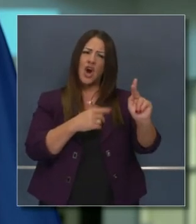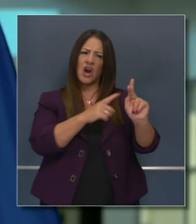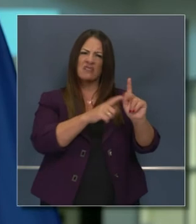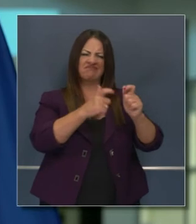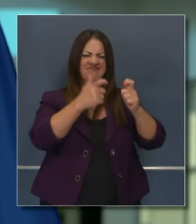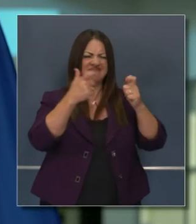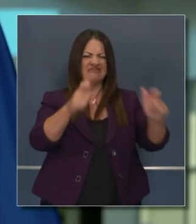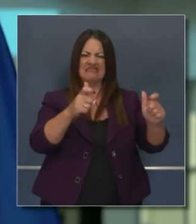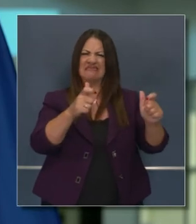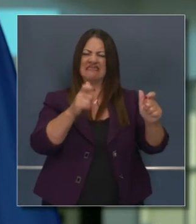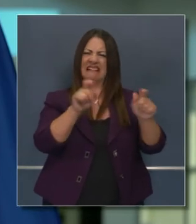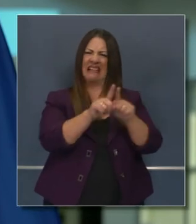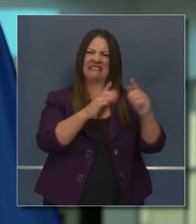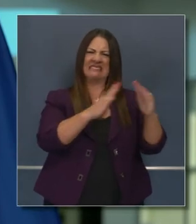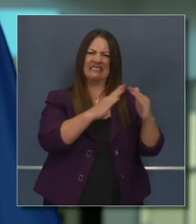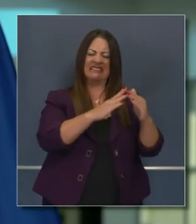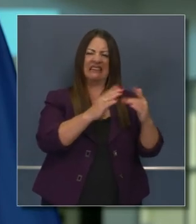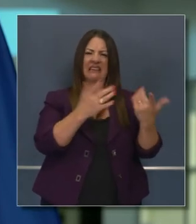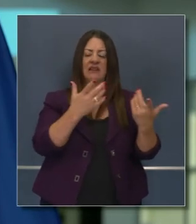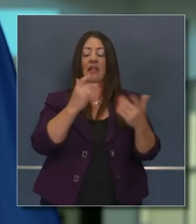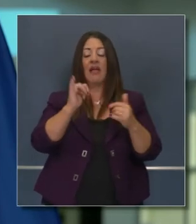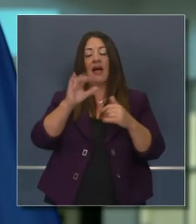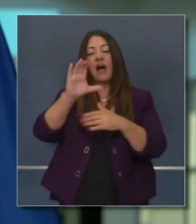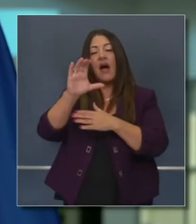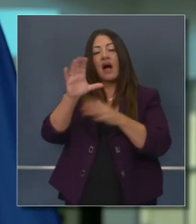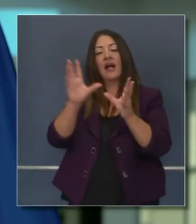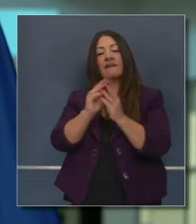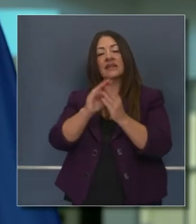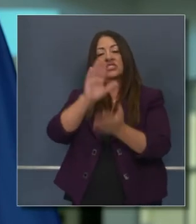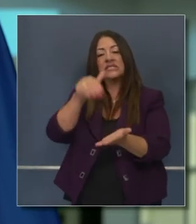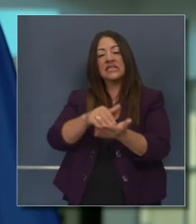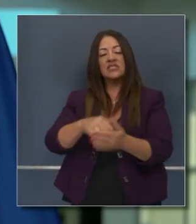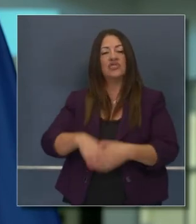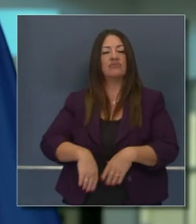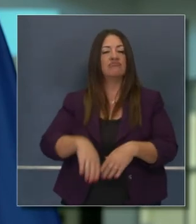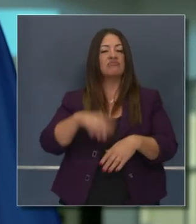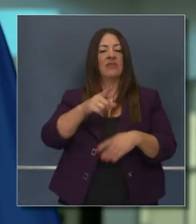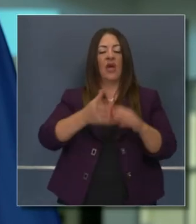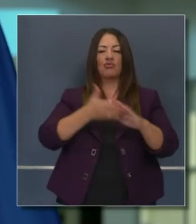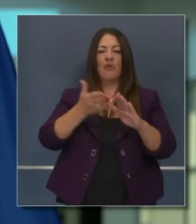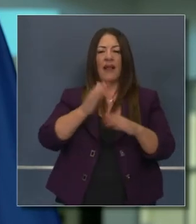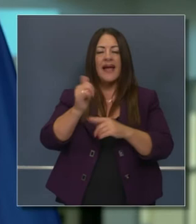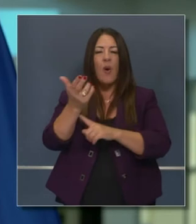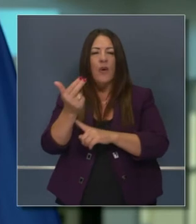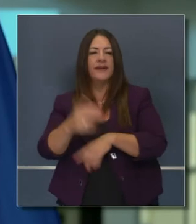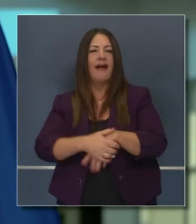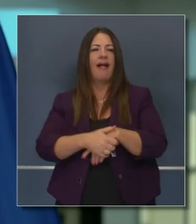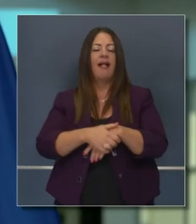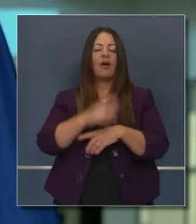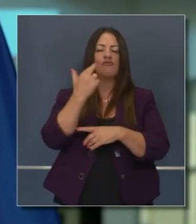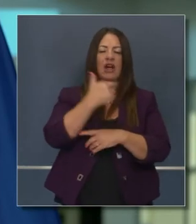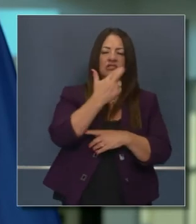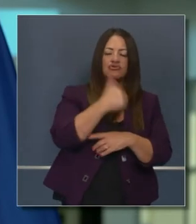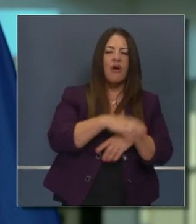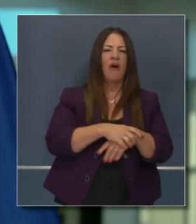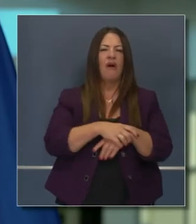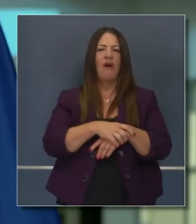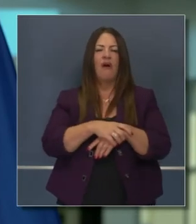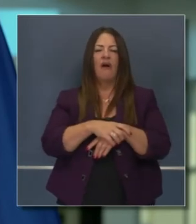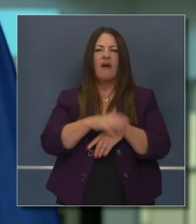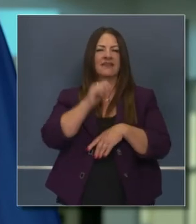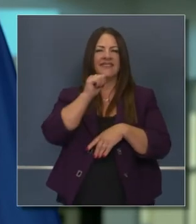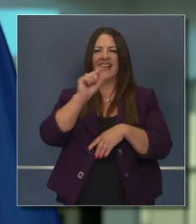temáticos que realmente parecen ciudades, que tienen centros de convenciones, hoteles, restaurantes y organizan